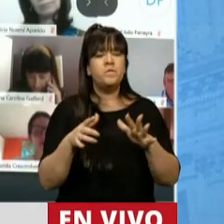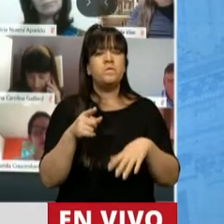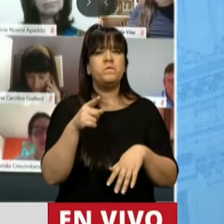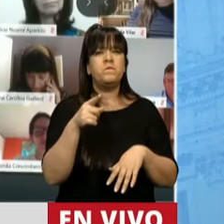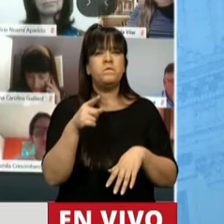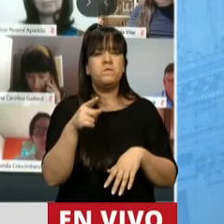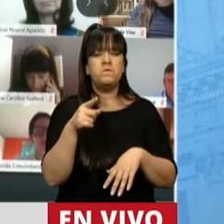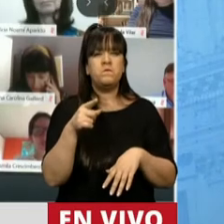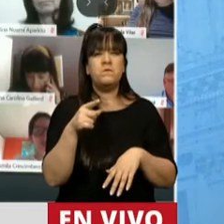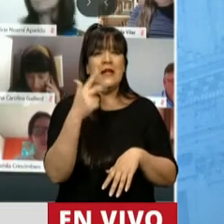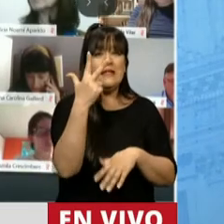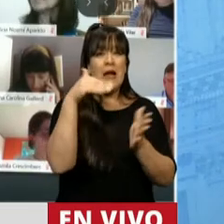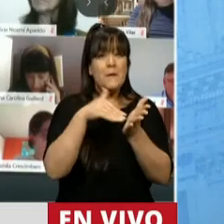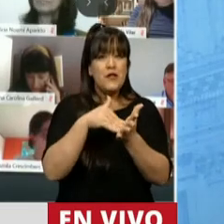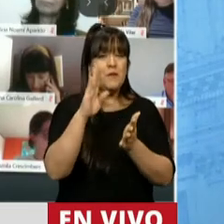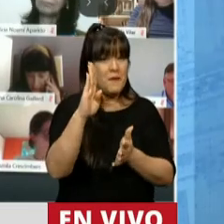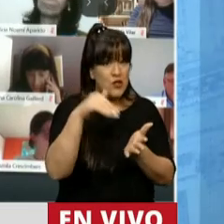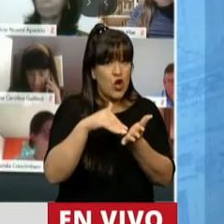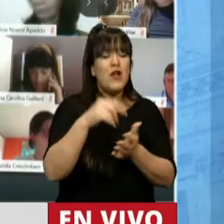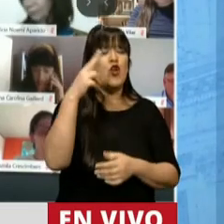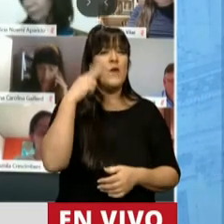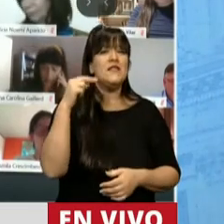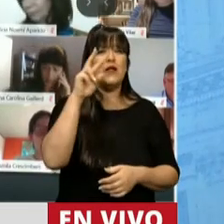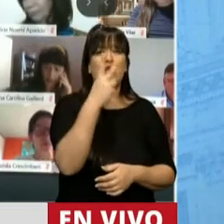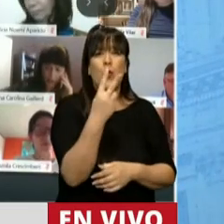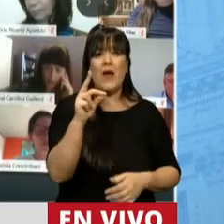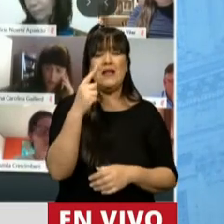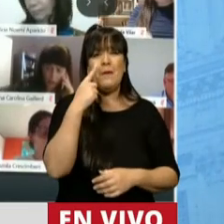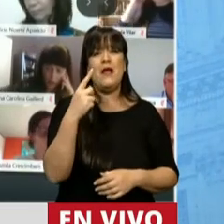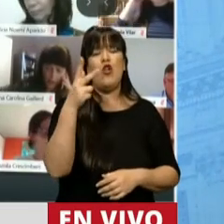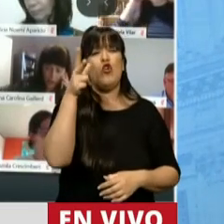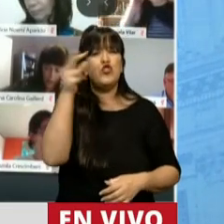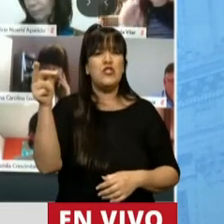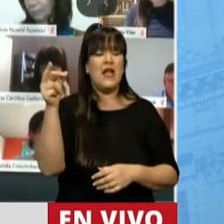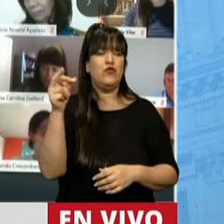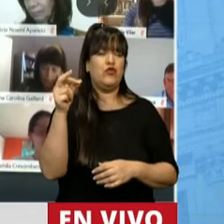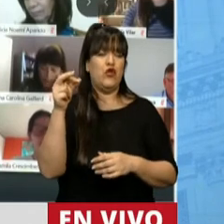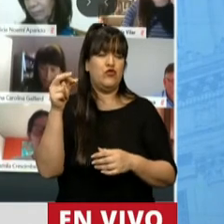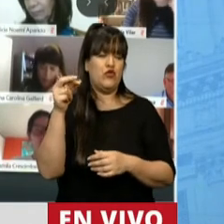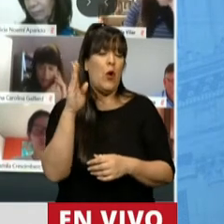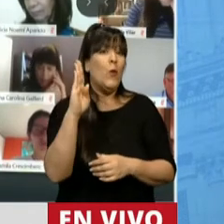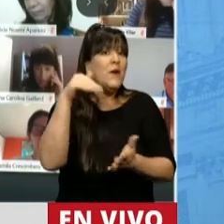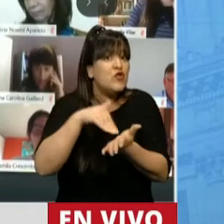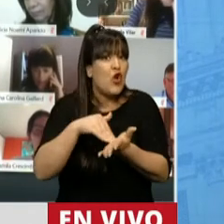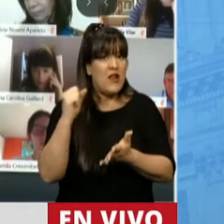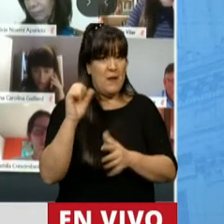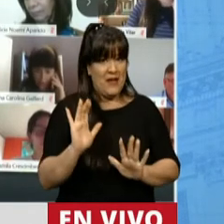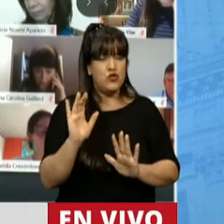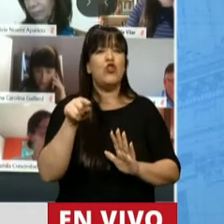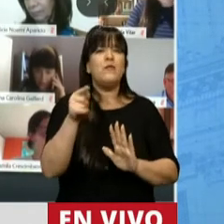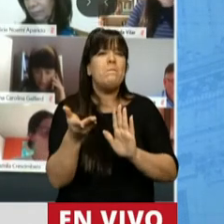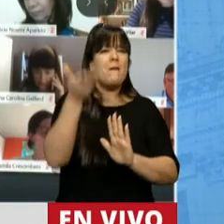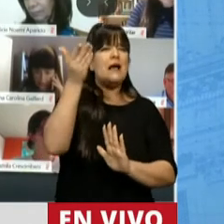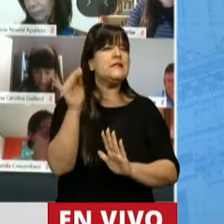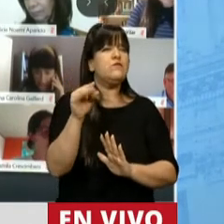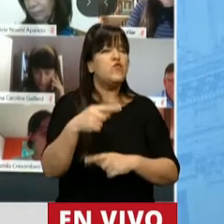.920.082 millones de pesos. Esto supone un incremento de